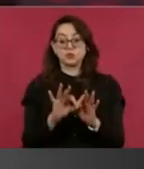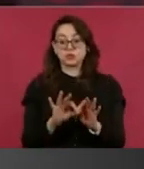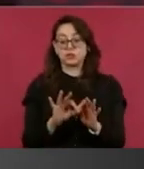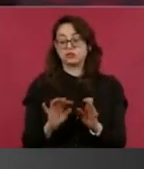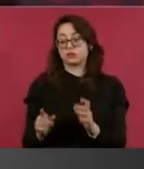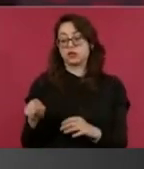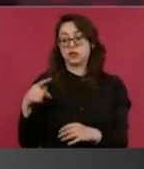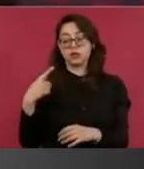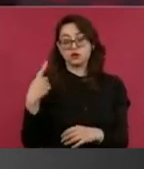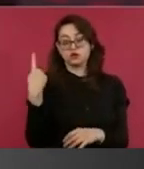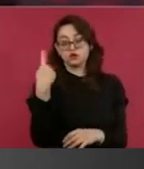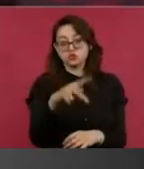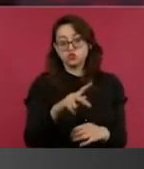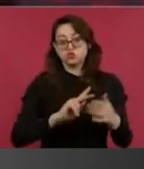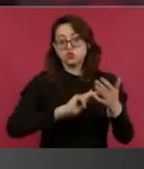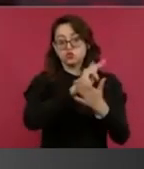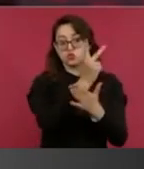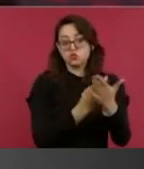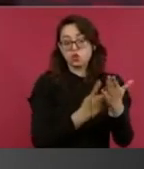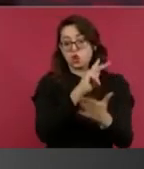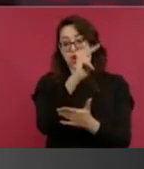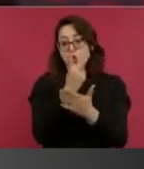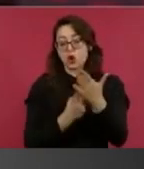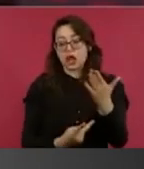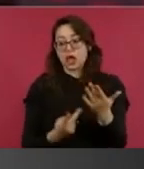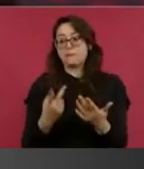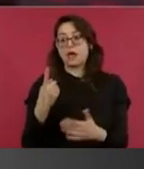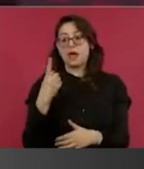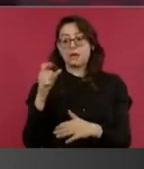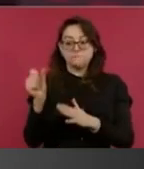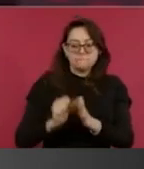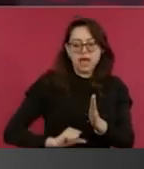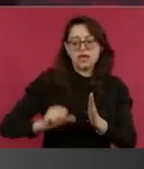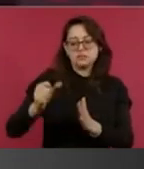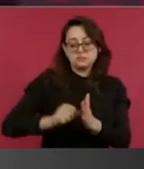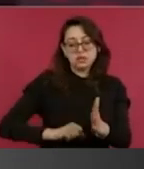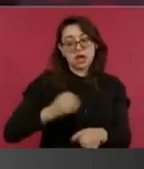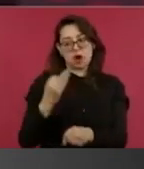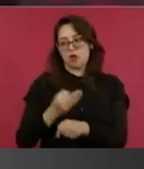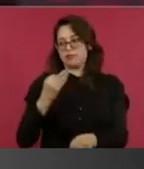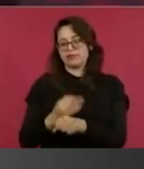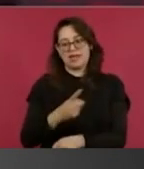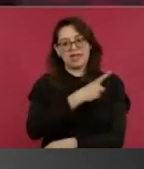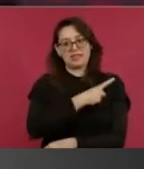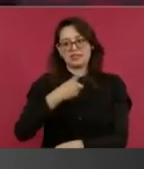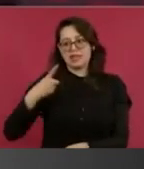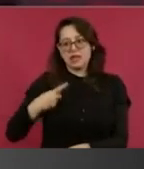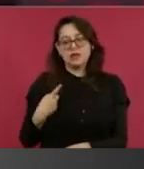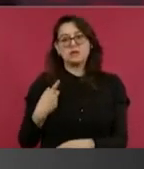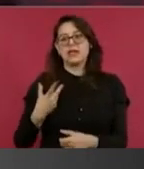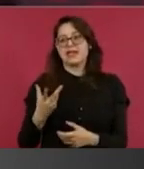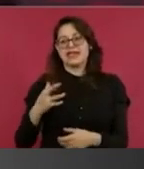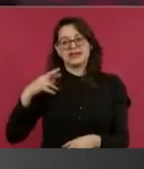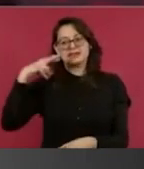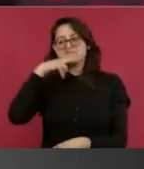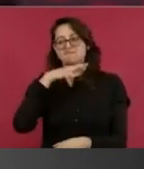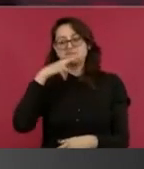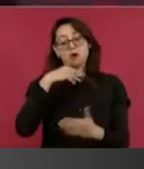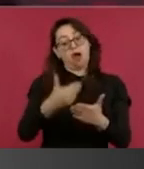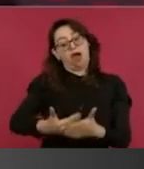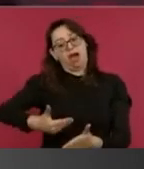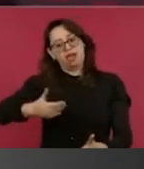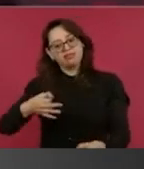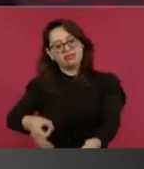de bienestar, adelantarles todos los apoyos a adultos mayores, a becarios,